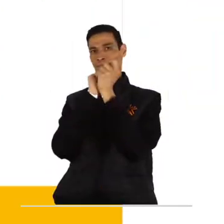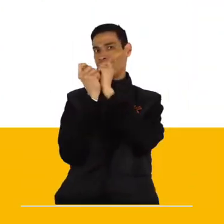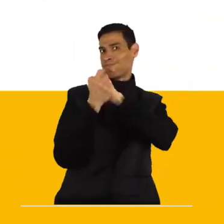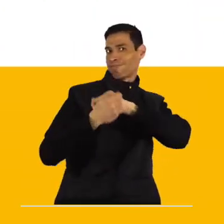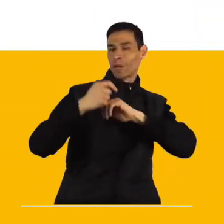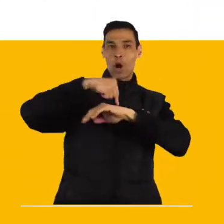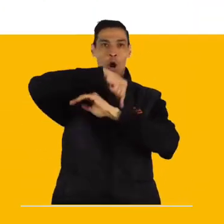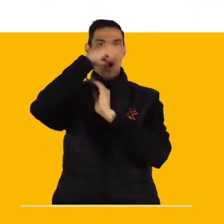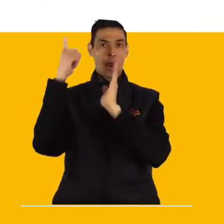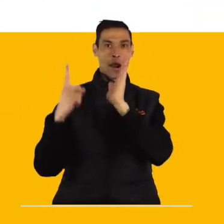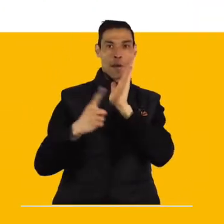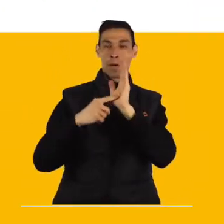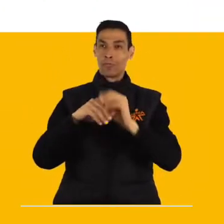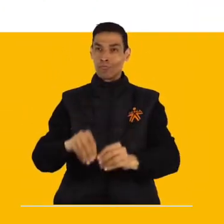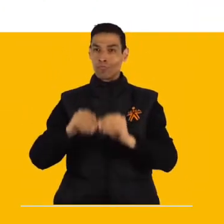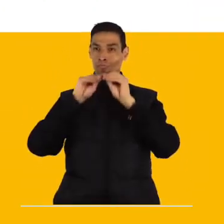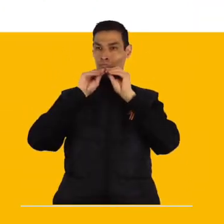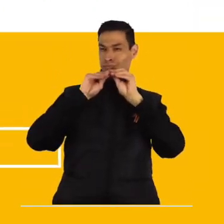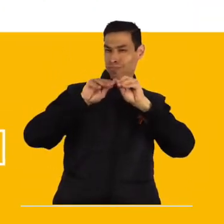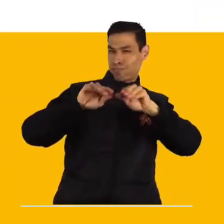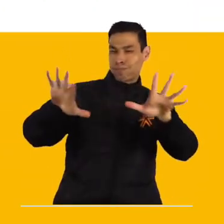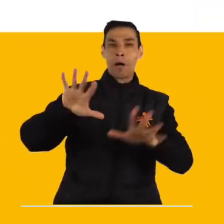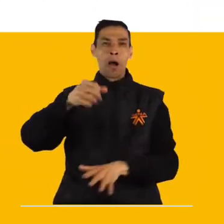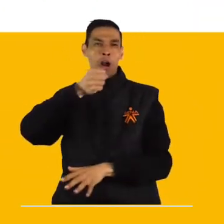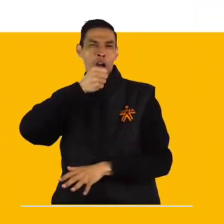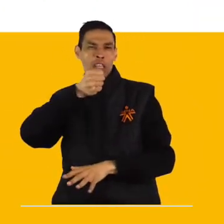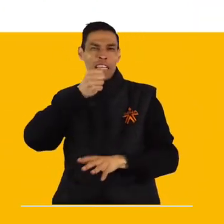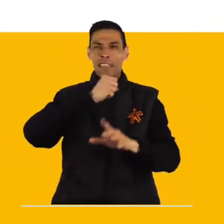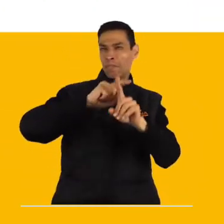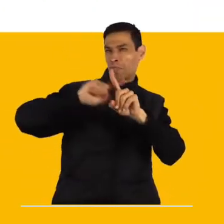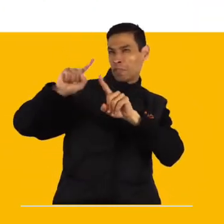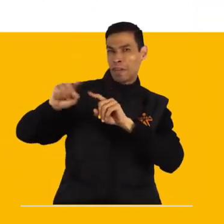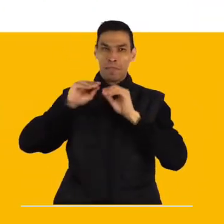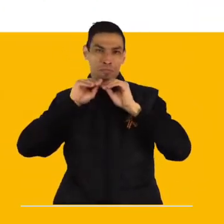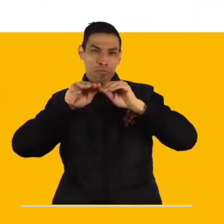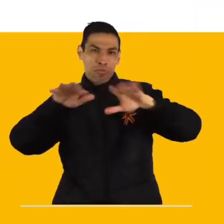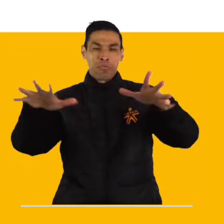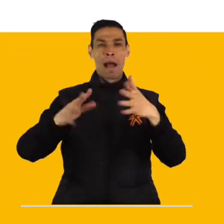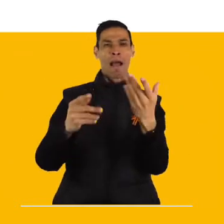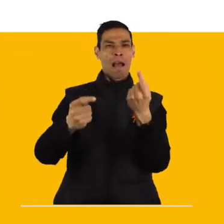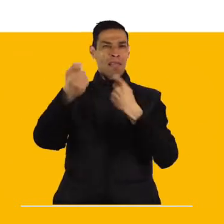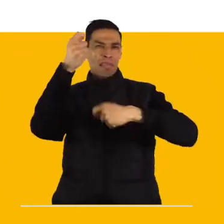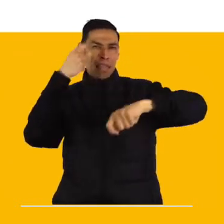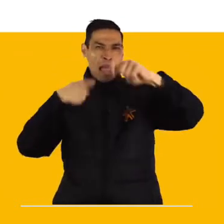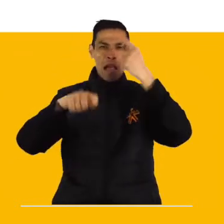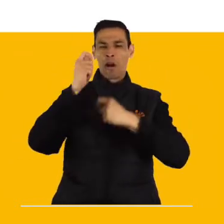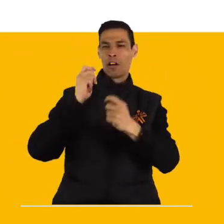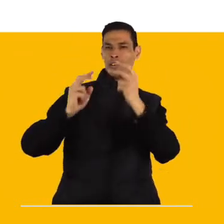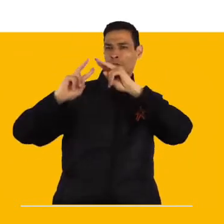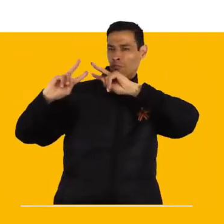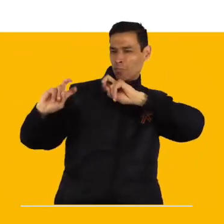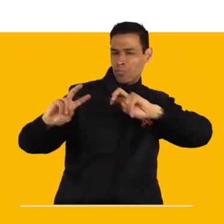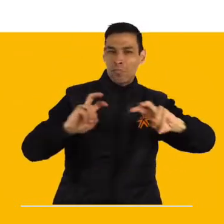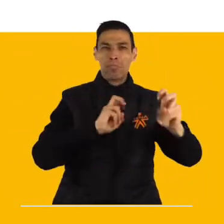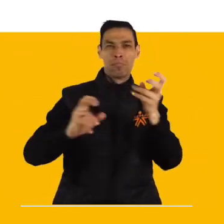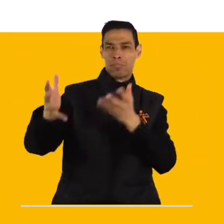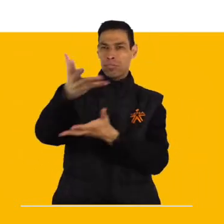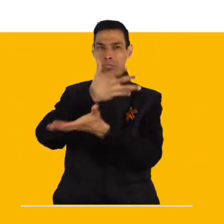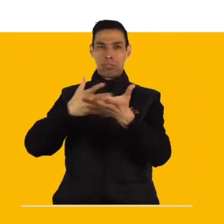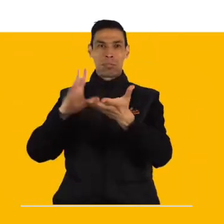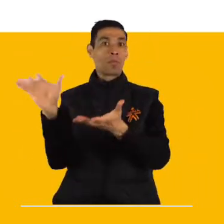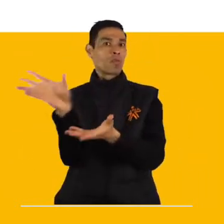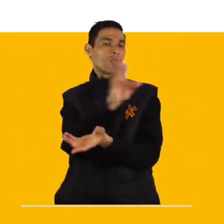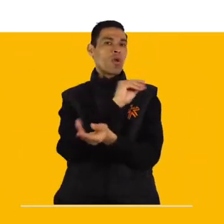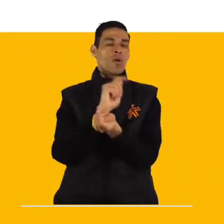este cambio permeó la forma en que se hacen y cuentan las noticias negocios interacciones investigaciones